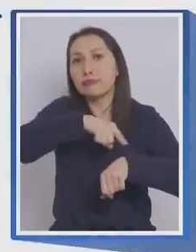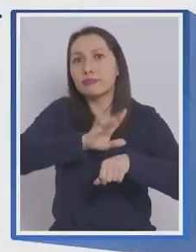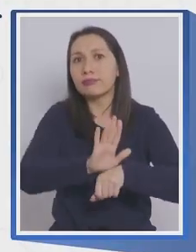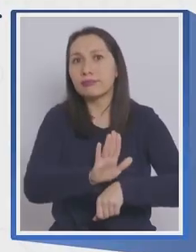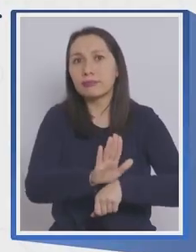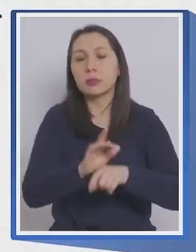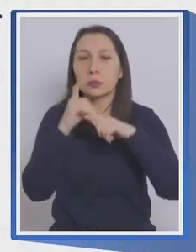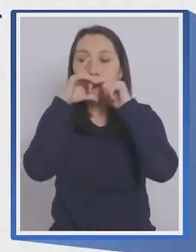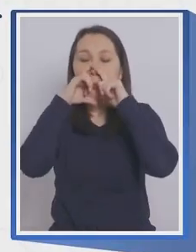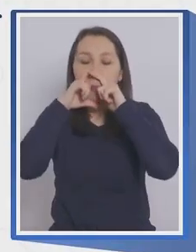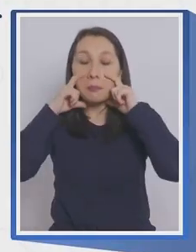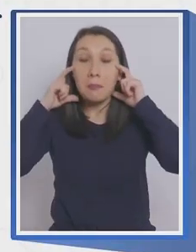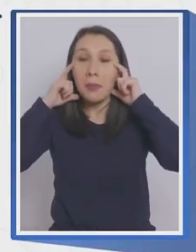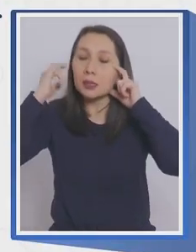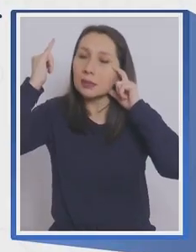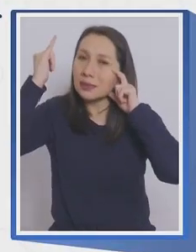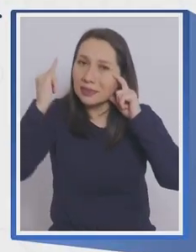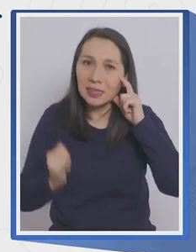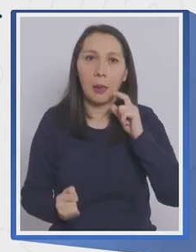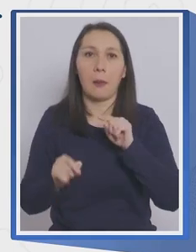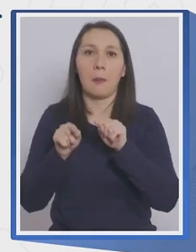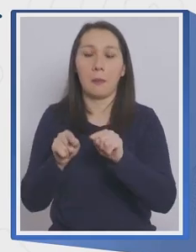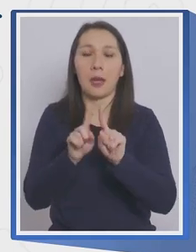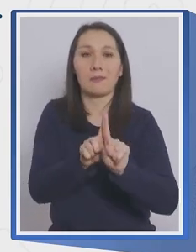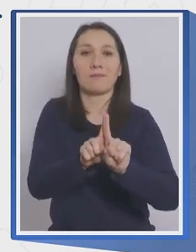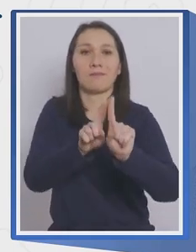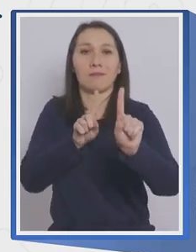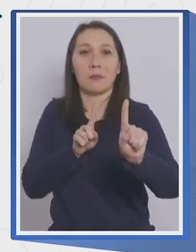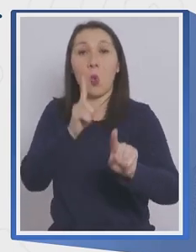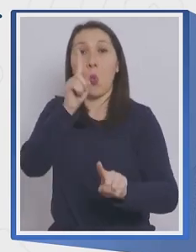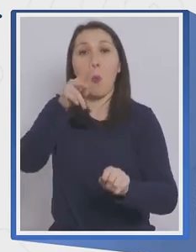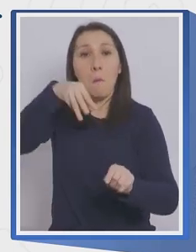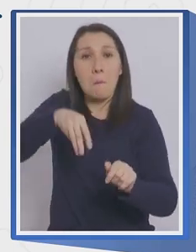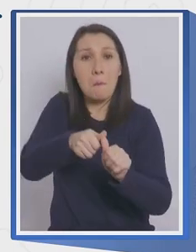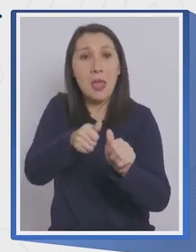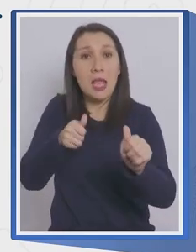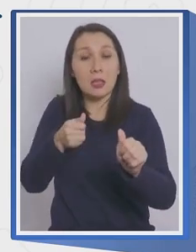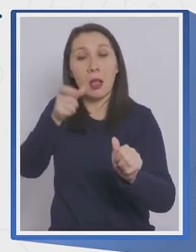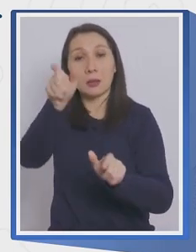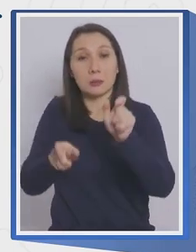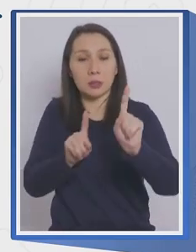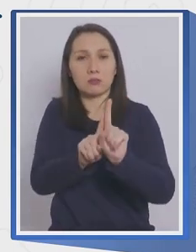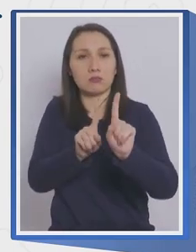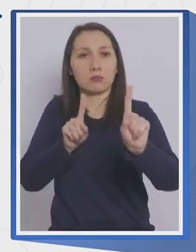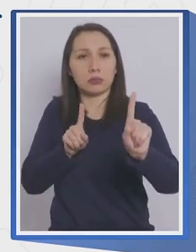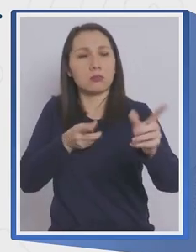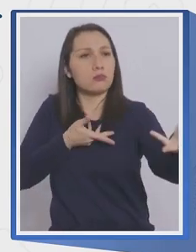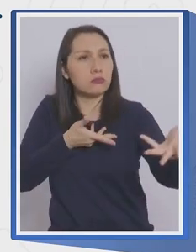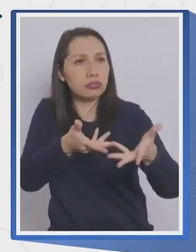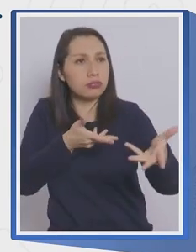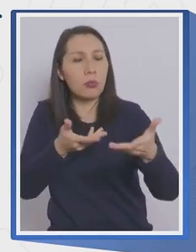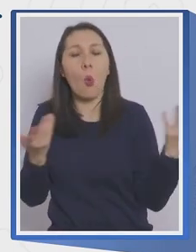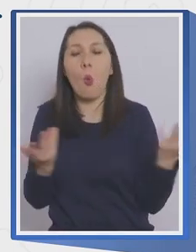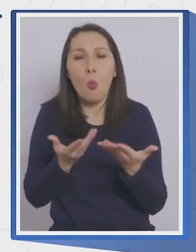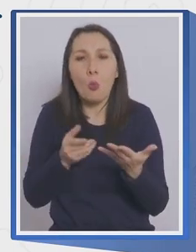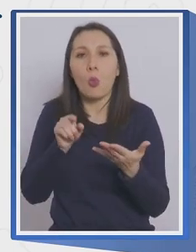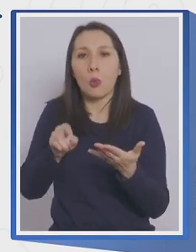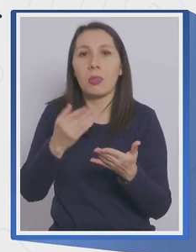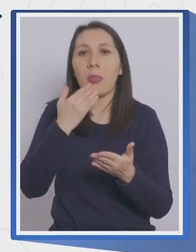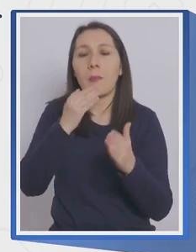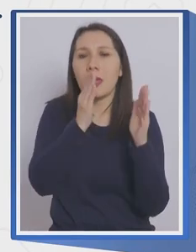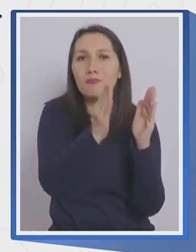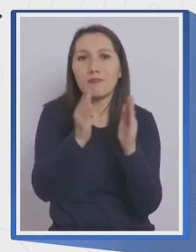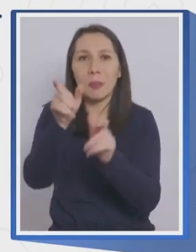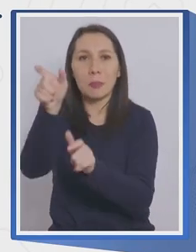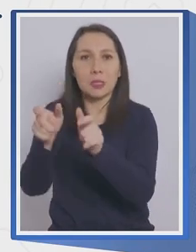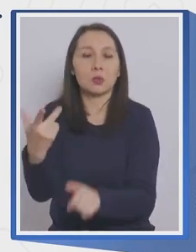mascarilla en todo momento, la distancia física de al menos un metro con otra persona y sus interacciones, y el esquema de vacunación de